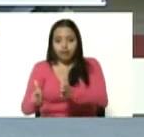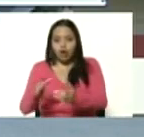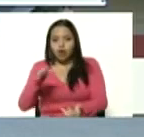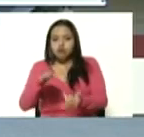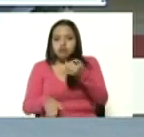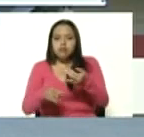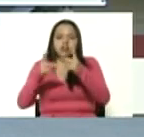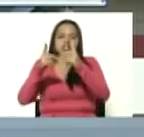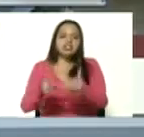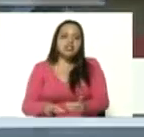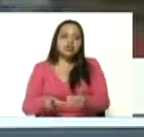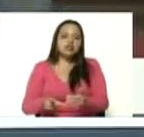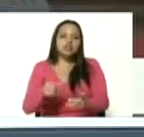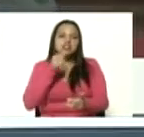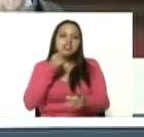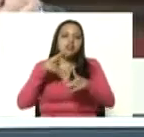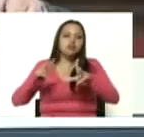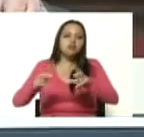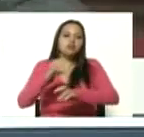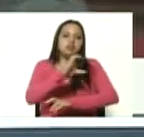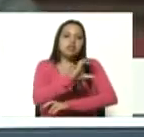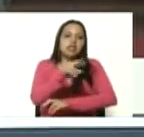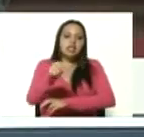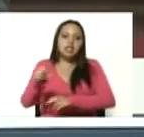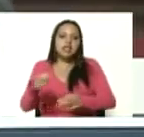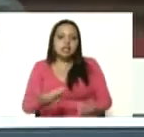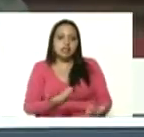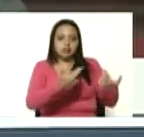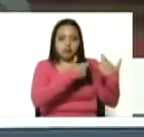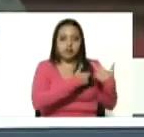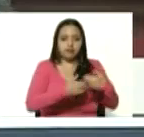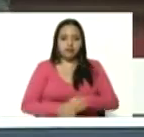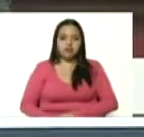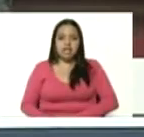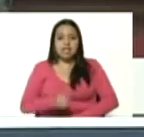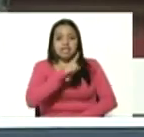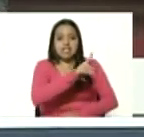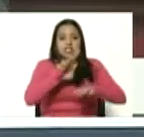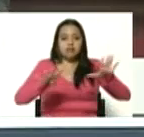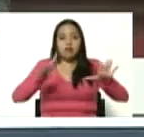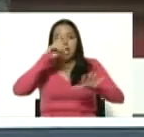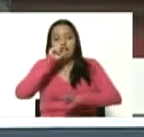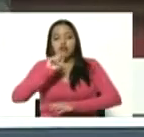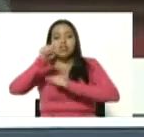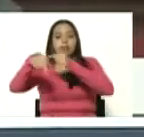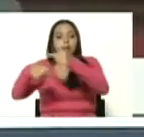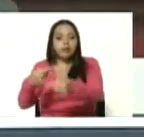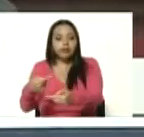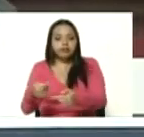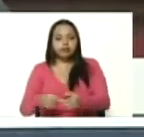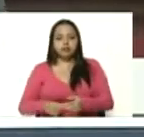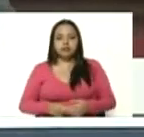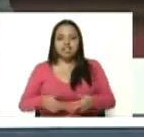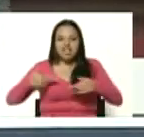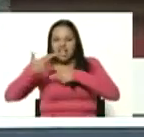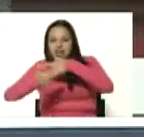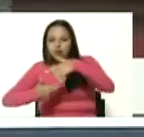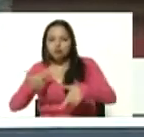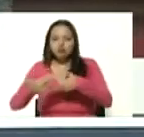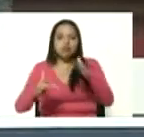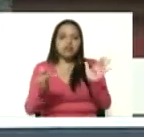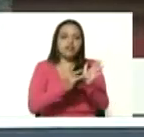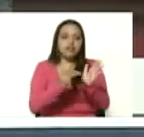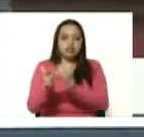designación del consejo nacional electoral 19 años después de la revolución de abril